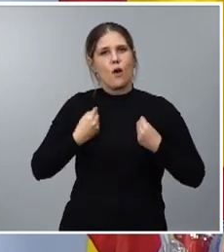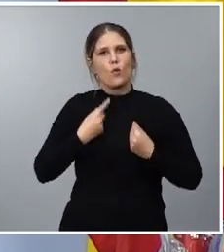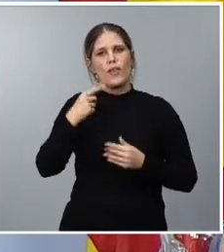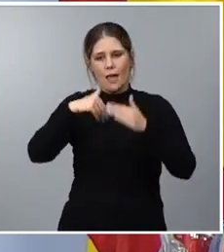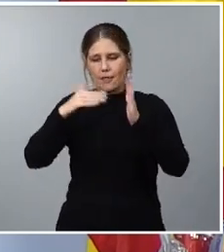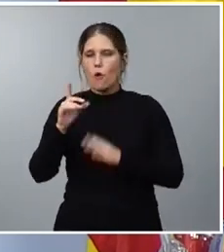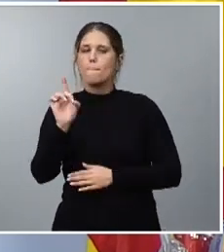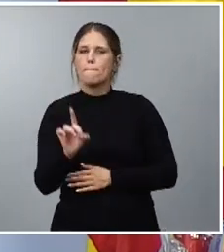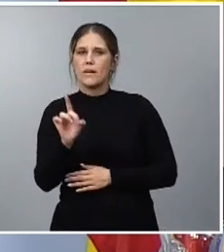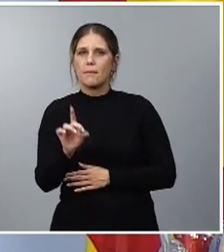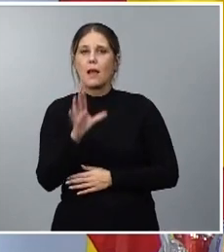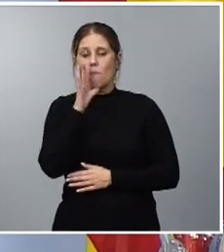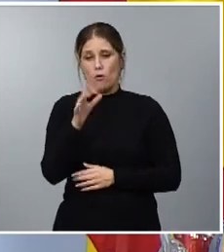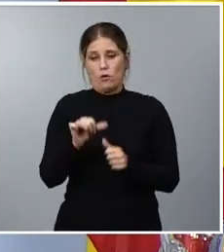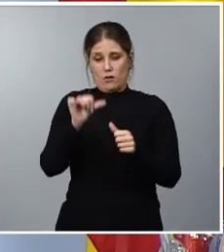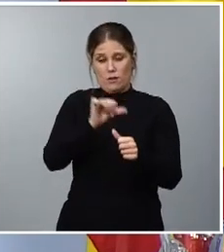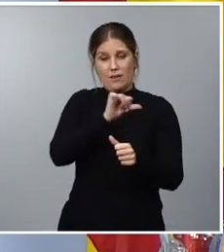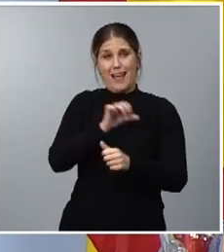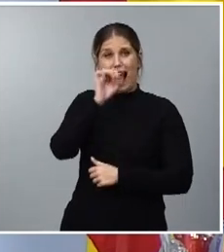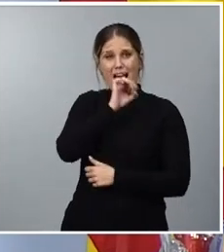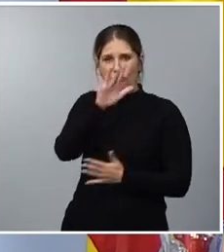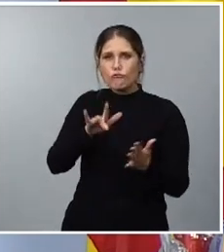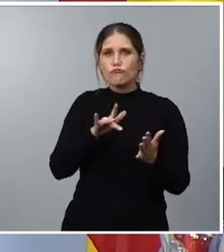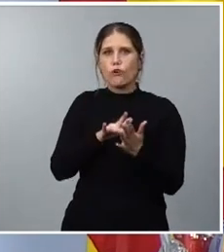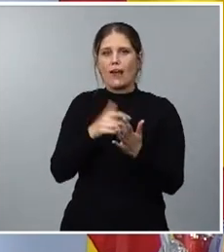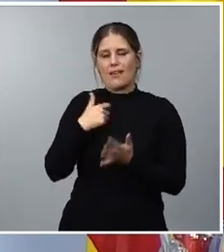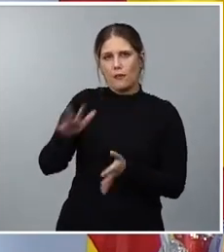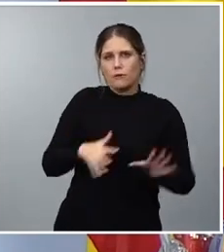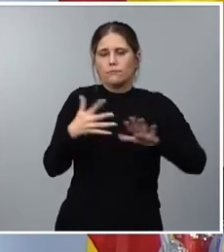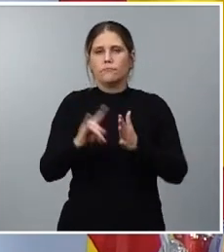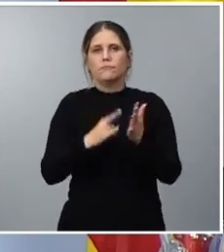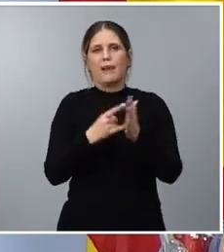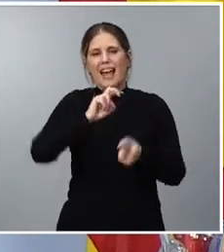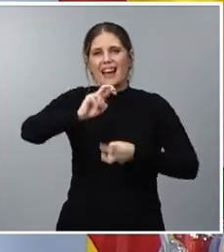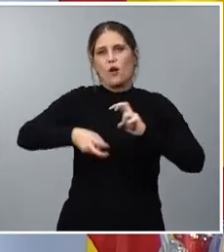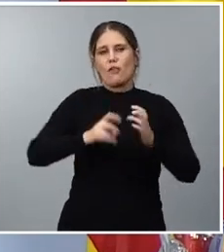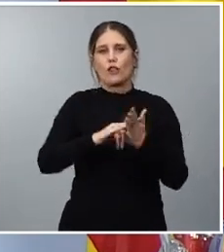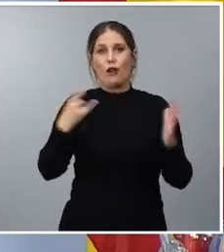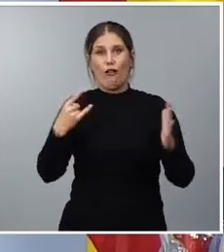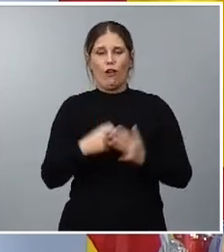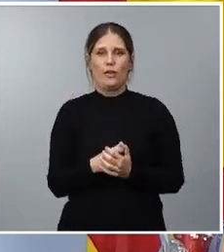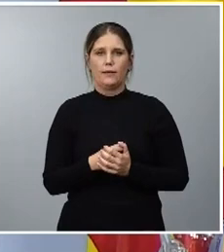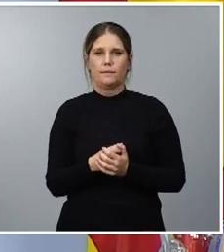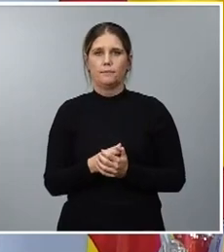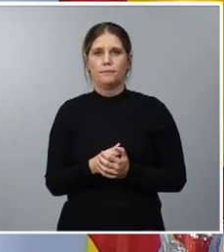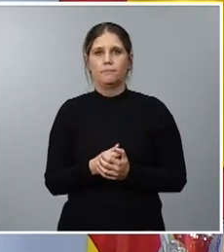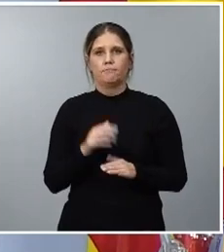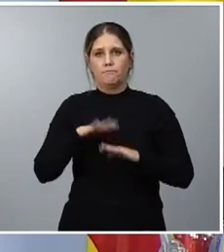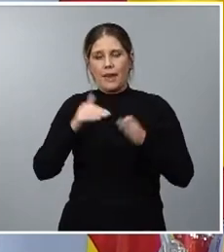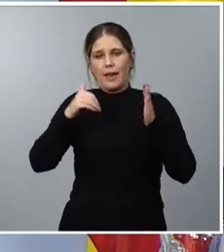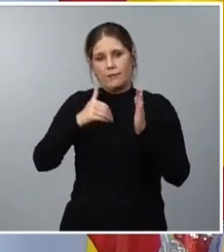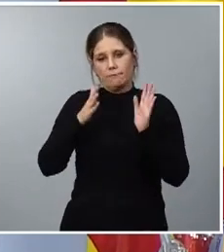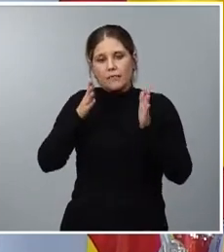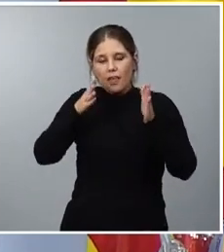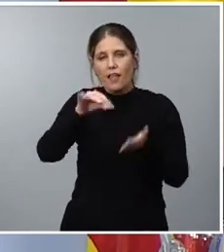después de que en los años previos hayamos puesto en marcha el plan de renovación tecnológica que se dirigía a los centros hospitalarios